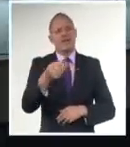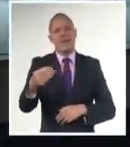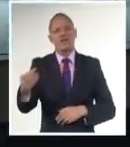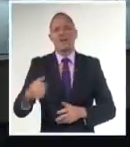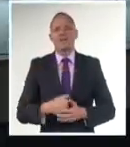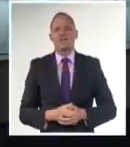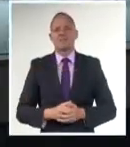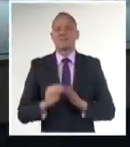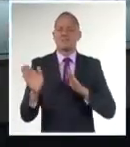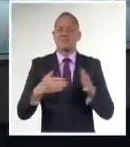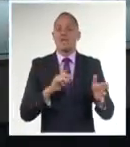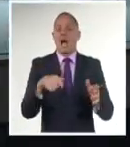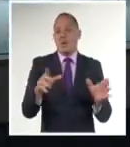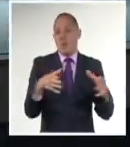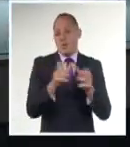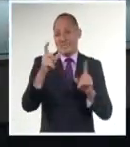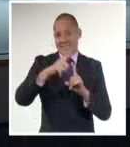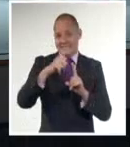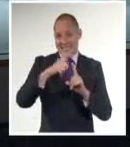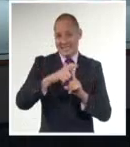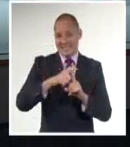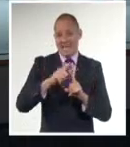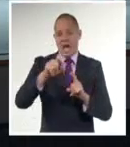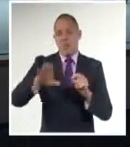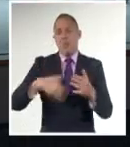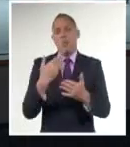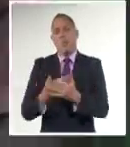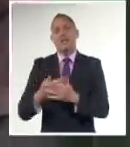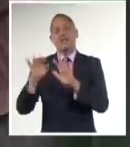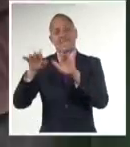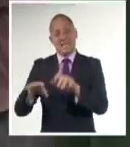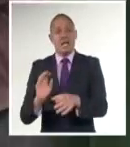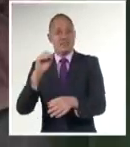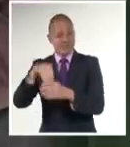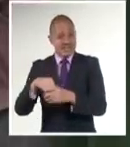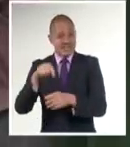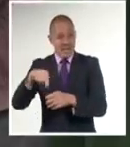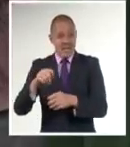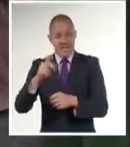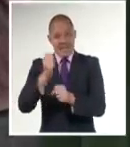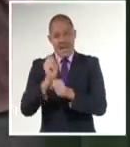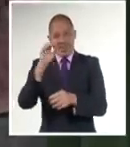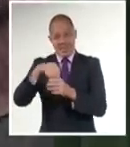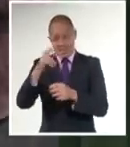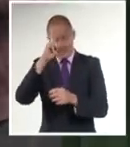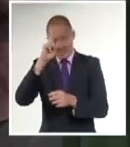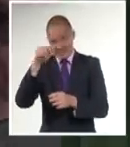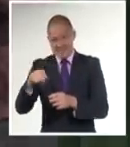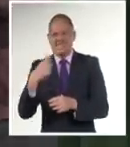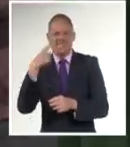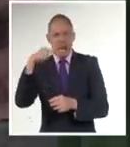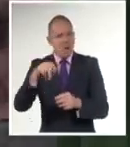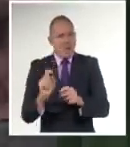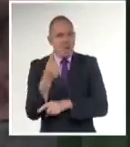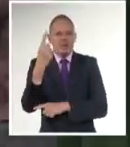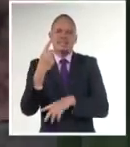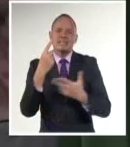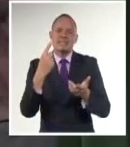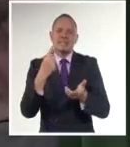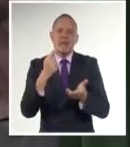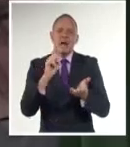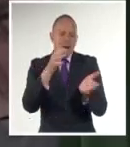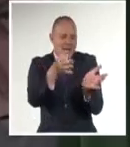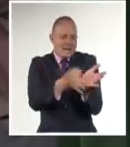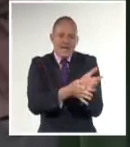CTC, a propuesta del Secretariado de Trabajadores de la Salud, aprobó instituir por única ocasión el sello